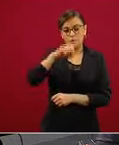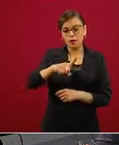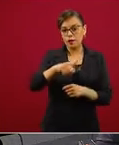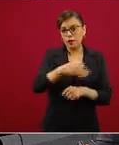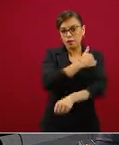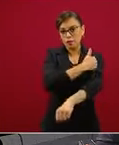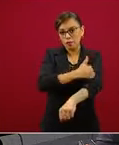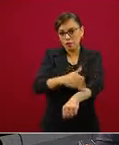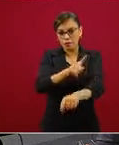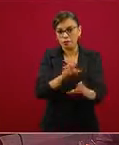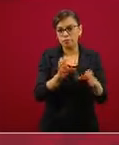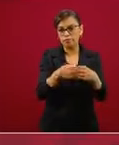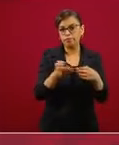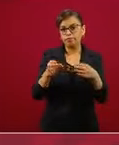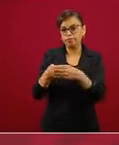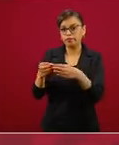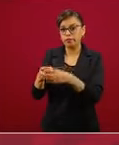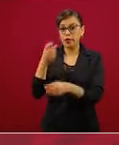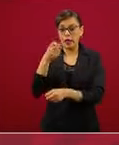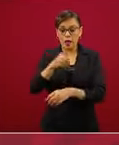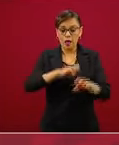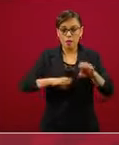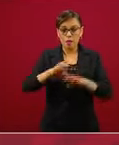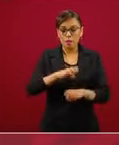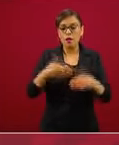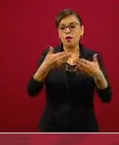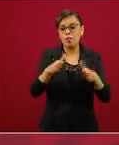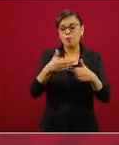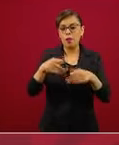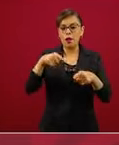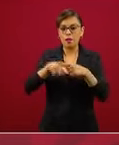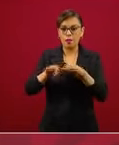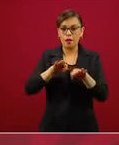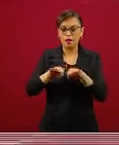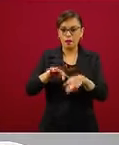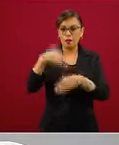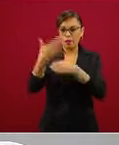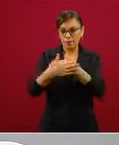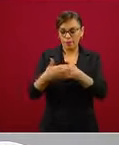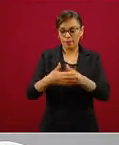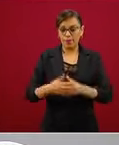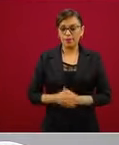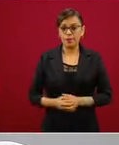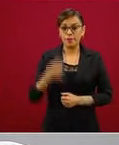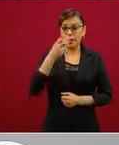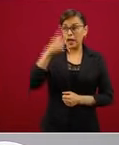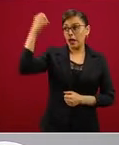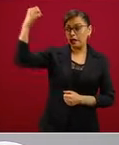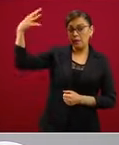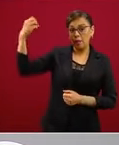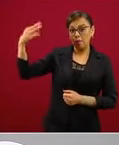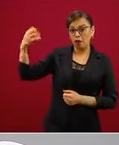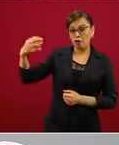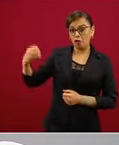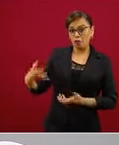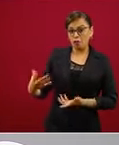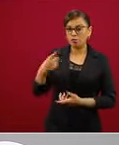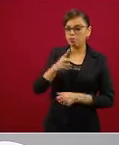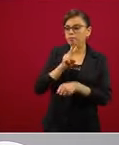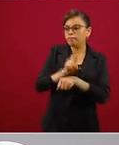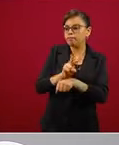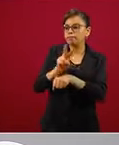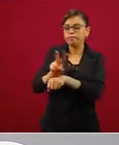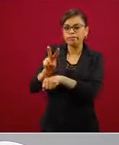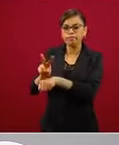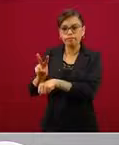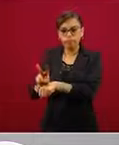en estos sectores. Y que también hagamos conciencia de que estos semáforos se irán monitoreando de manera